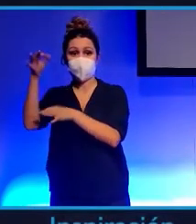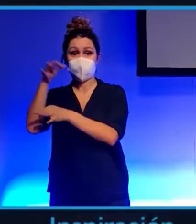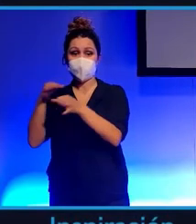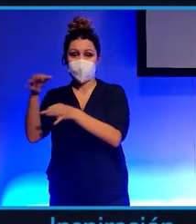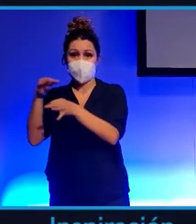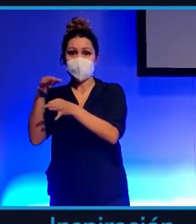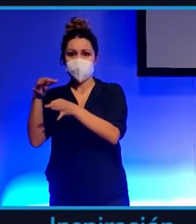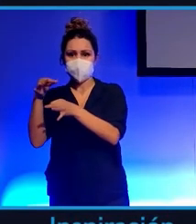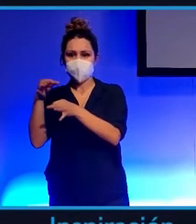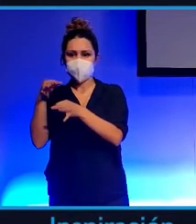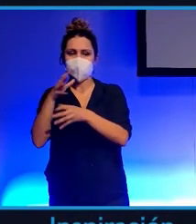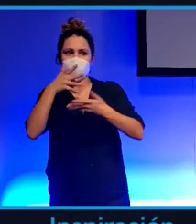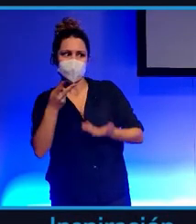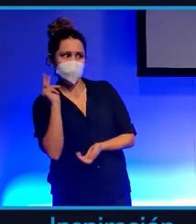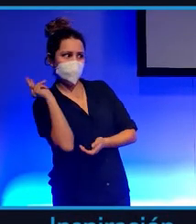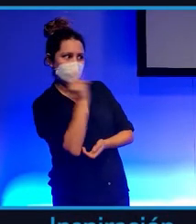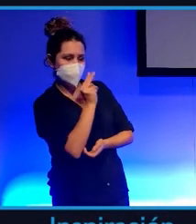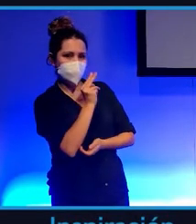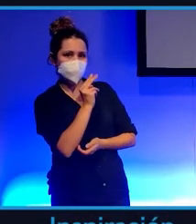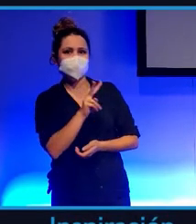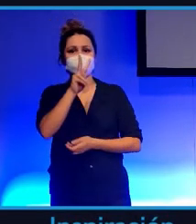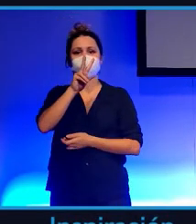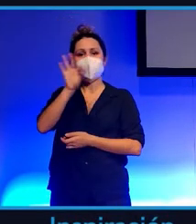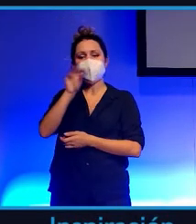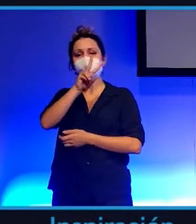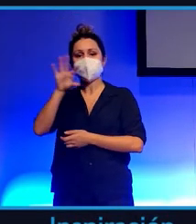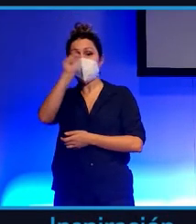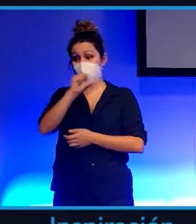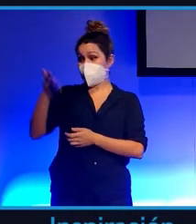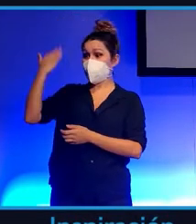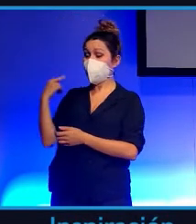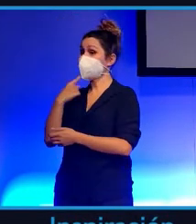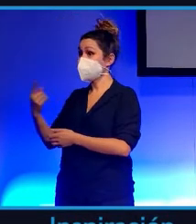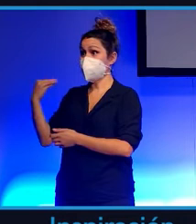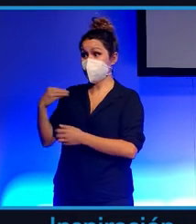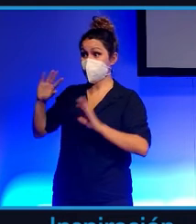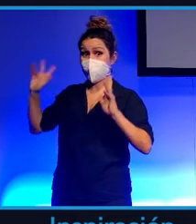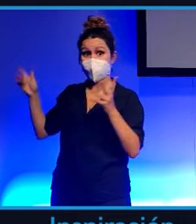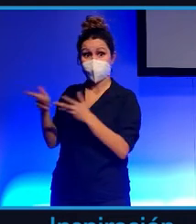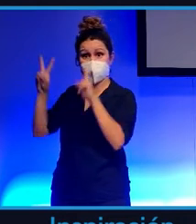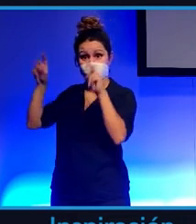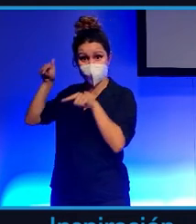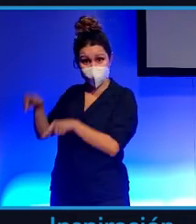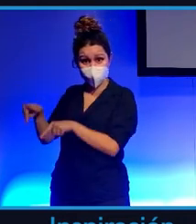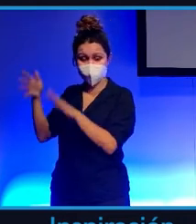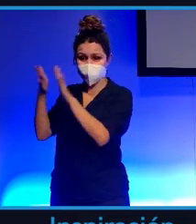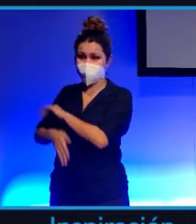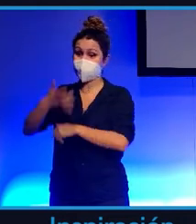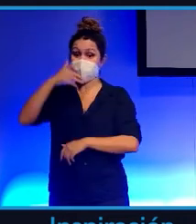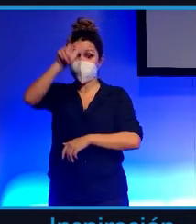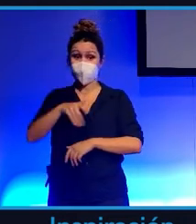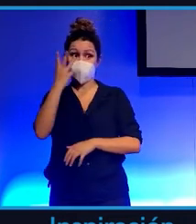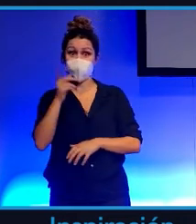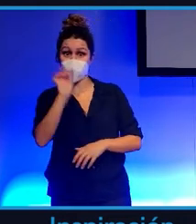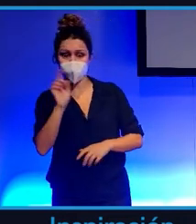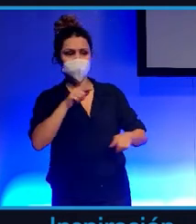oíamos hace 20, 25 años los que estábamos en los comienzos de Internet. Lo mismo, ante el desconocimiento, la crítica,